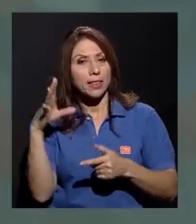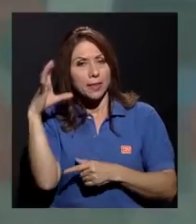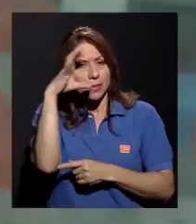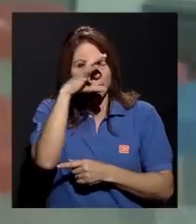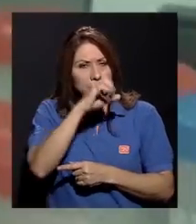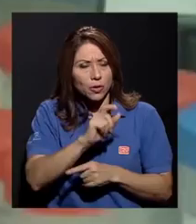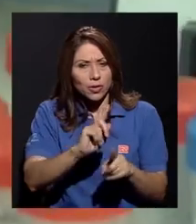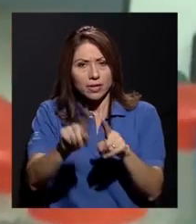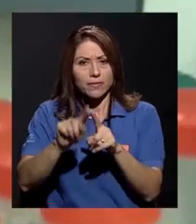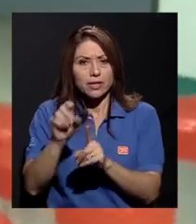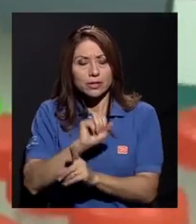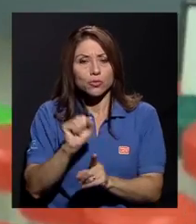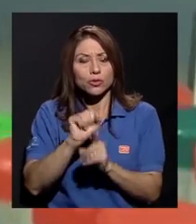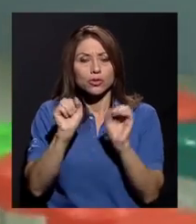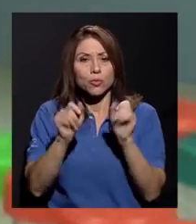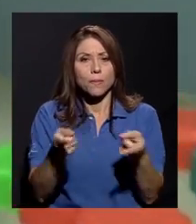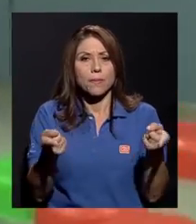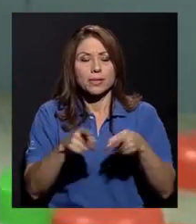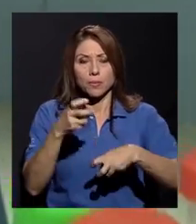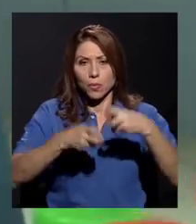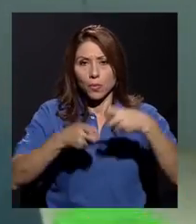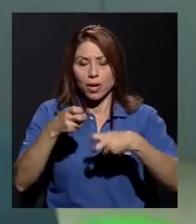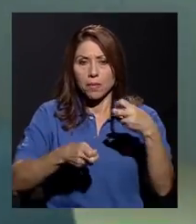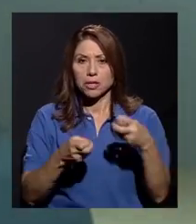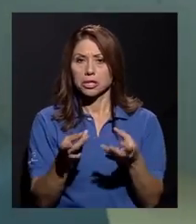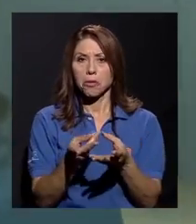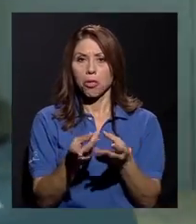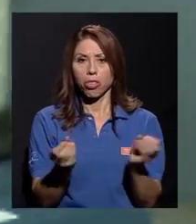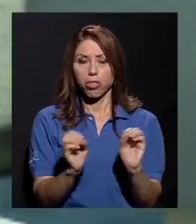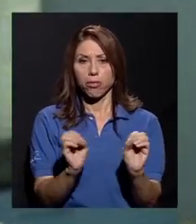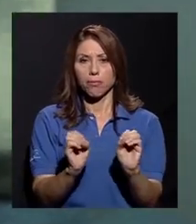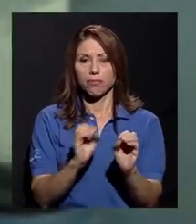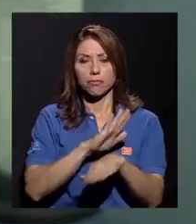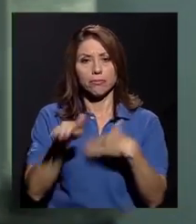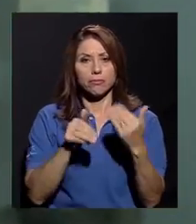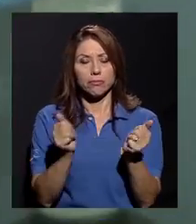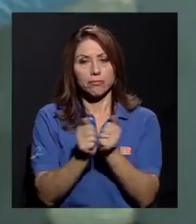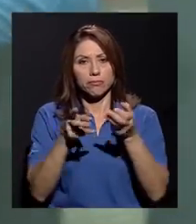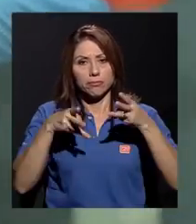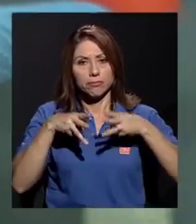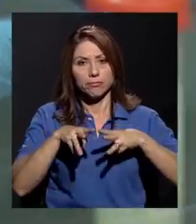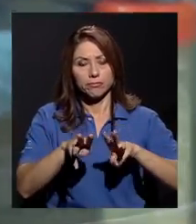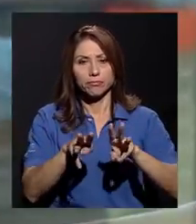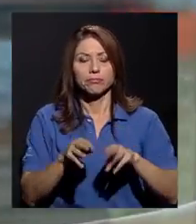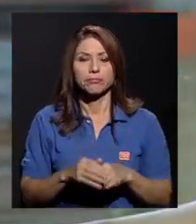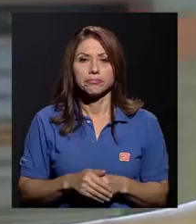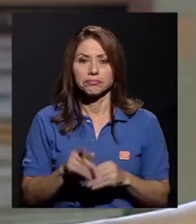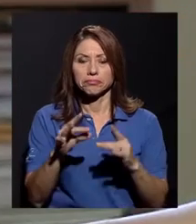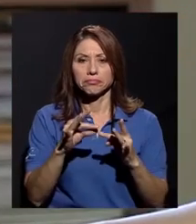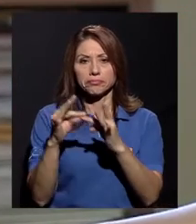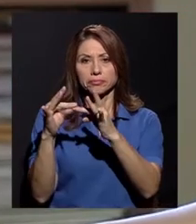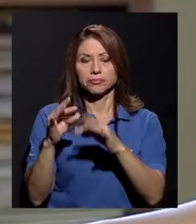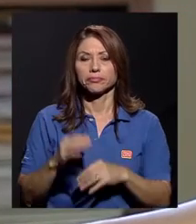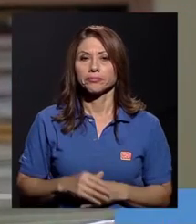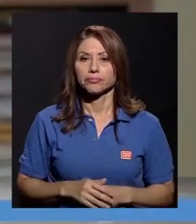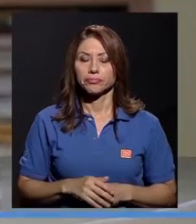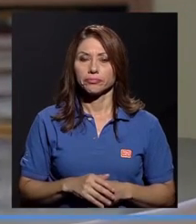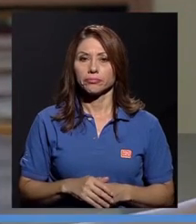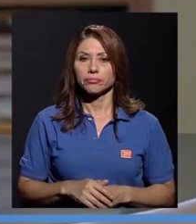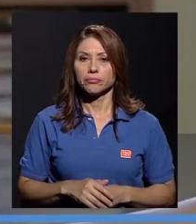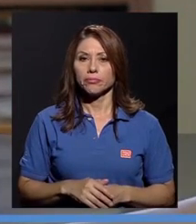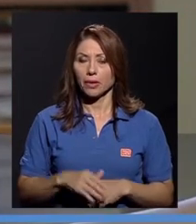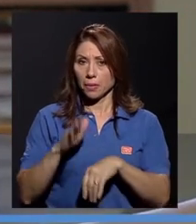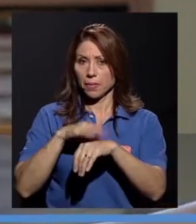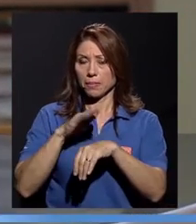reacciones o de posibles problemas de efectividad. Todo esto bajo la metodología DATER. Nos permite tener una